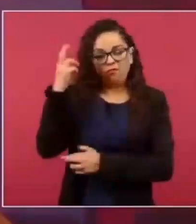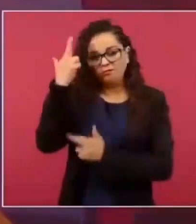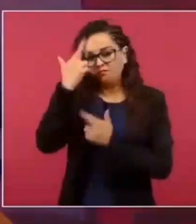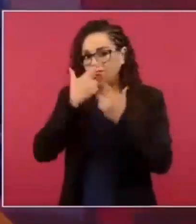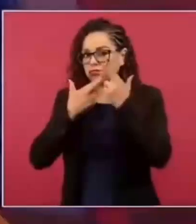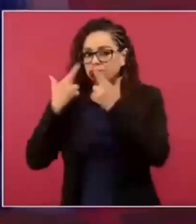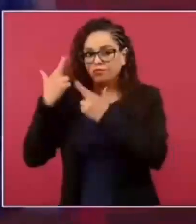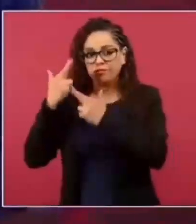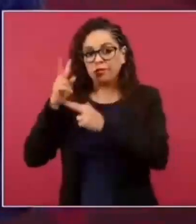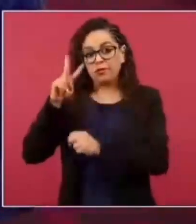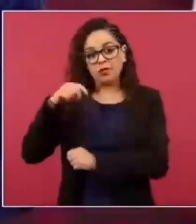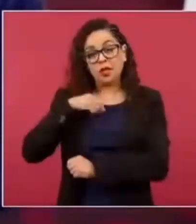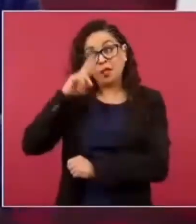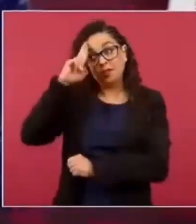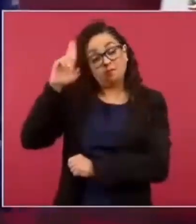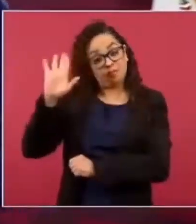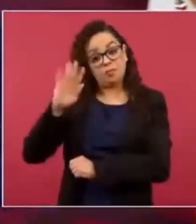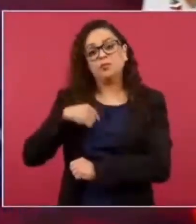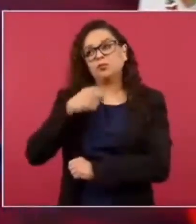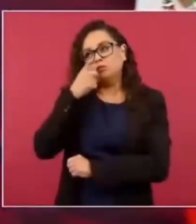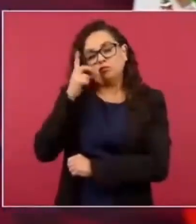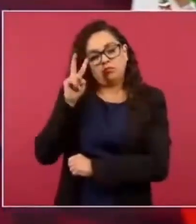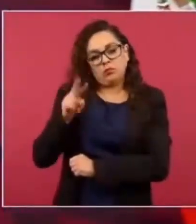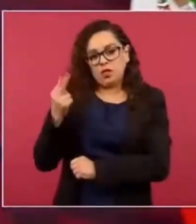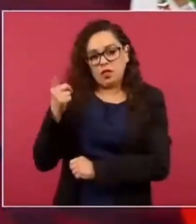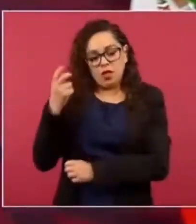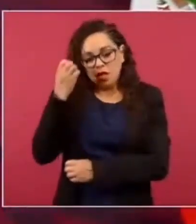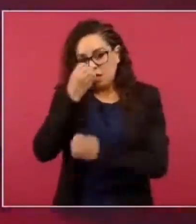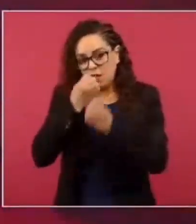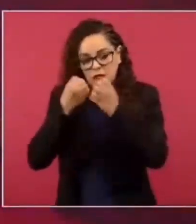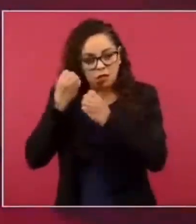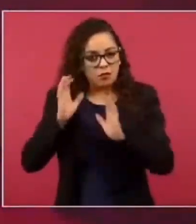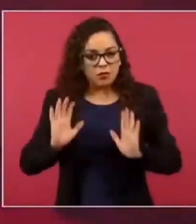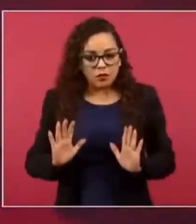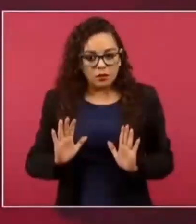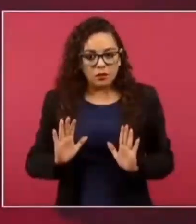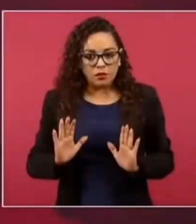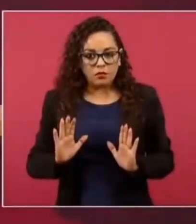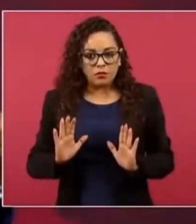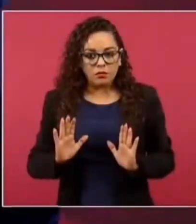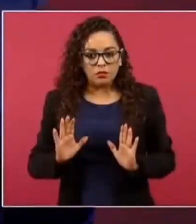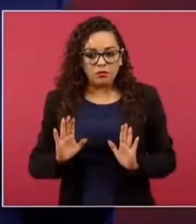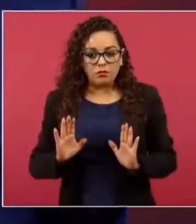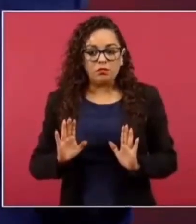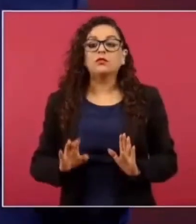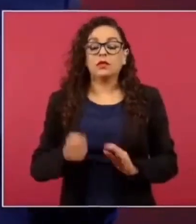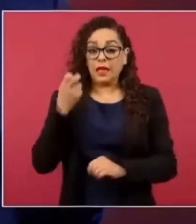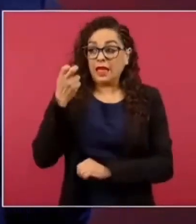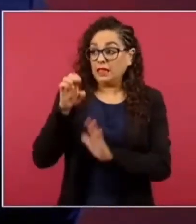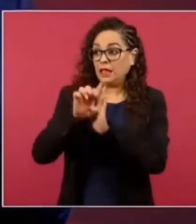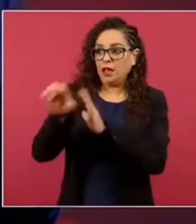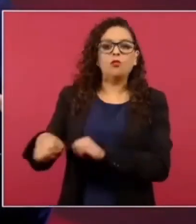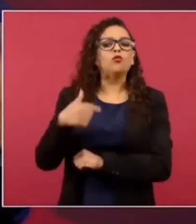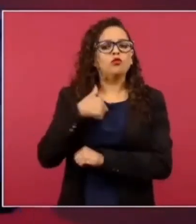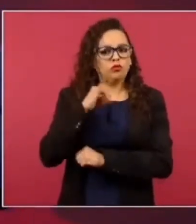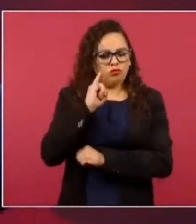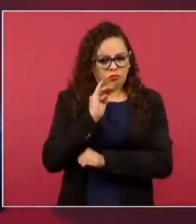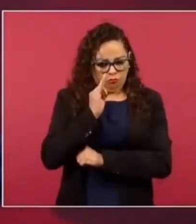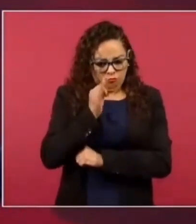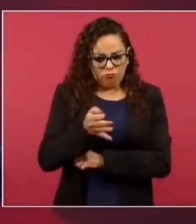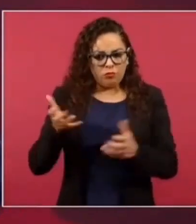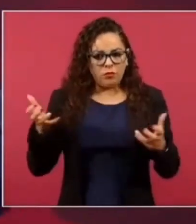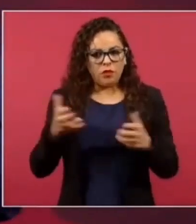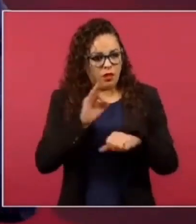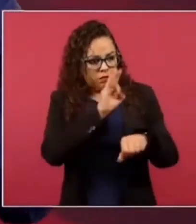Bueno, pero así como yo actué, ¿por qué si